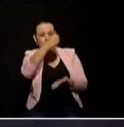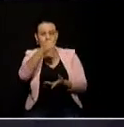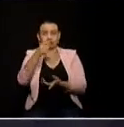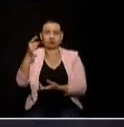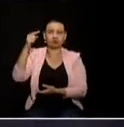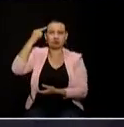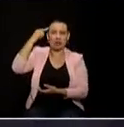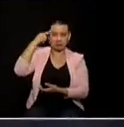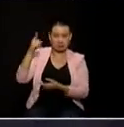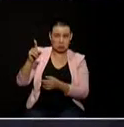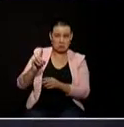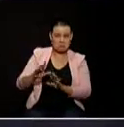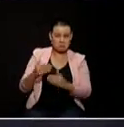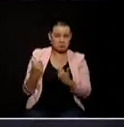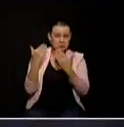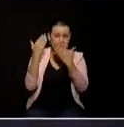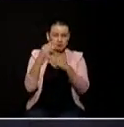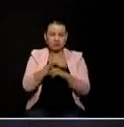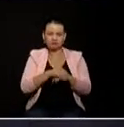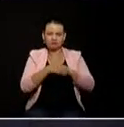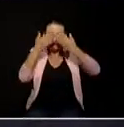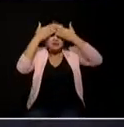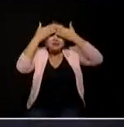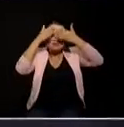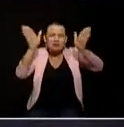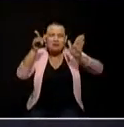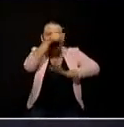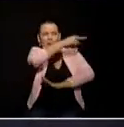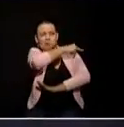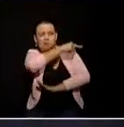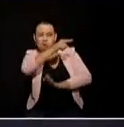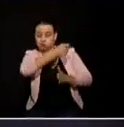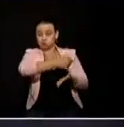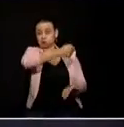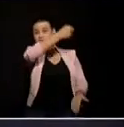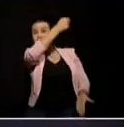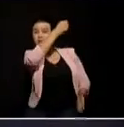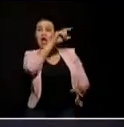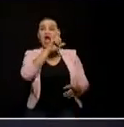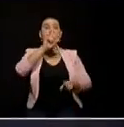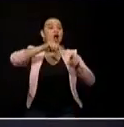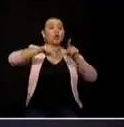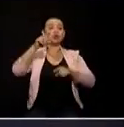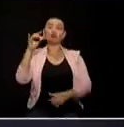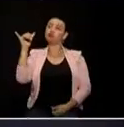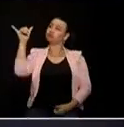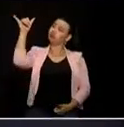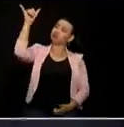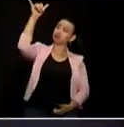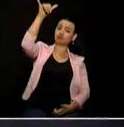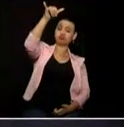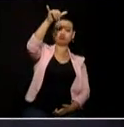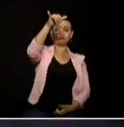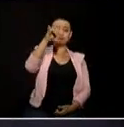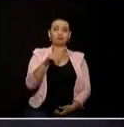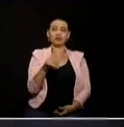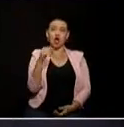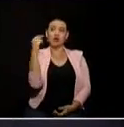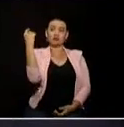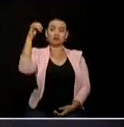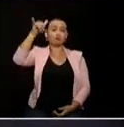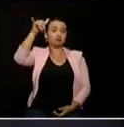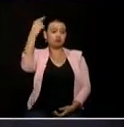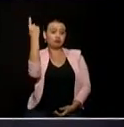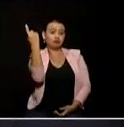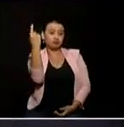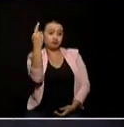eso es sano para la democracia que haya candidatos que viajen el helicóptero mientras otros viajamos en metro que haya candidatos que sean socios de